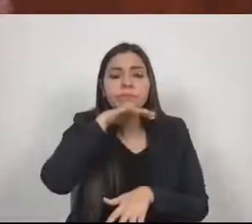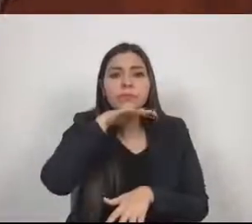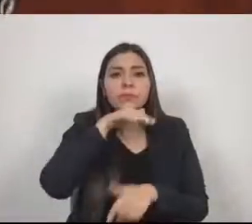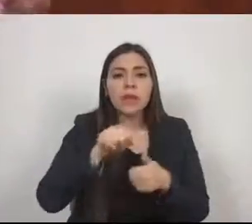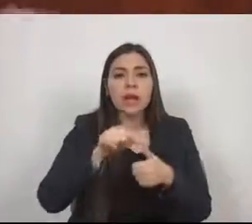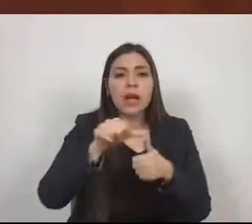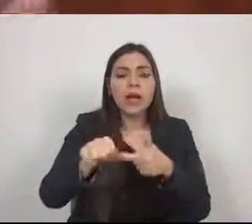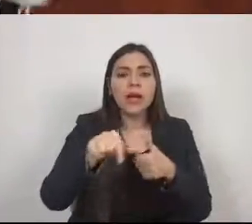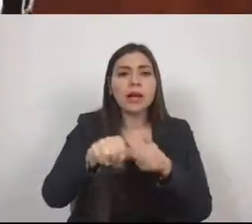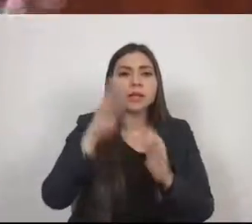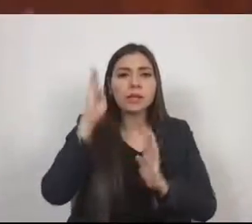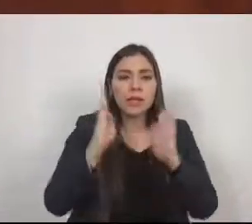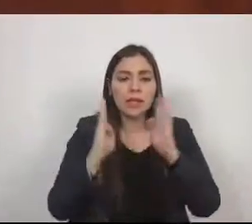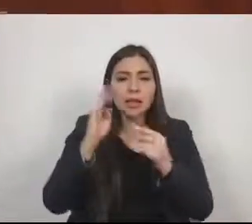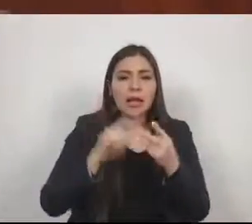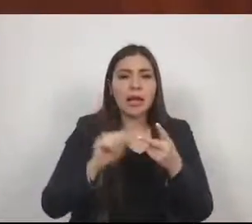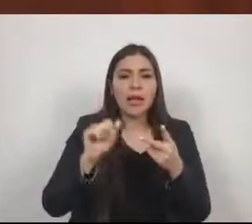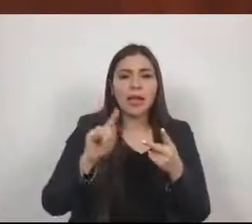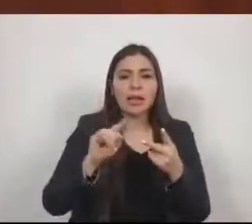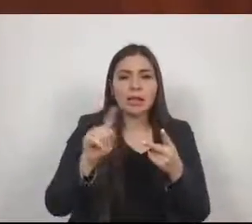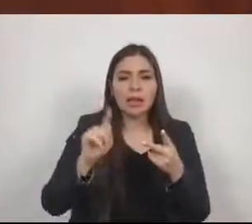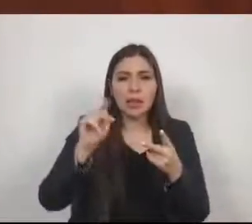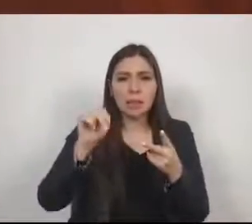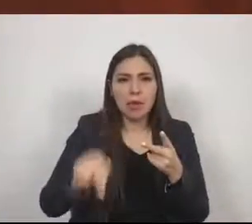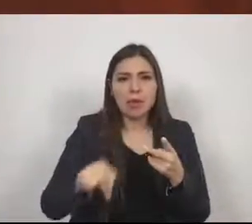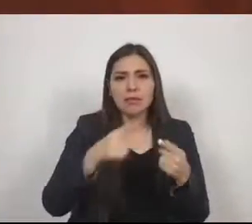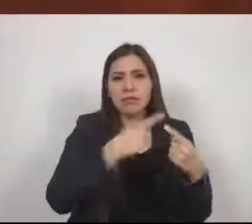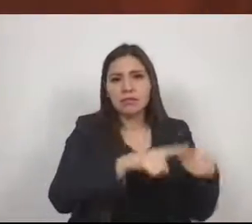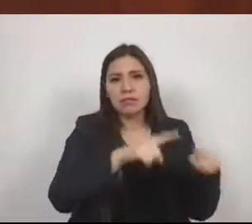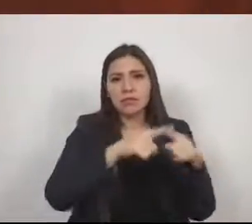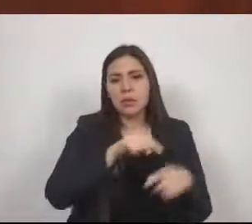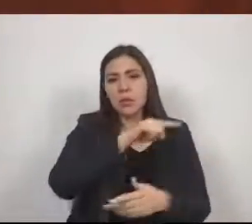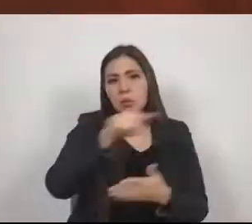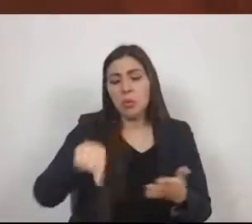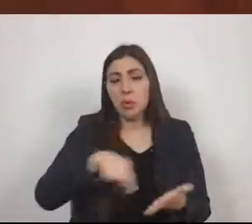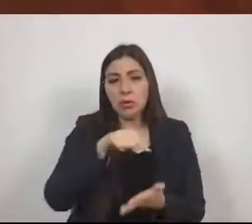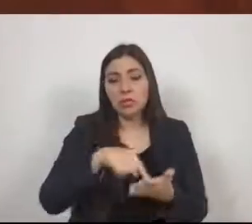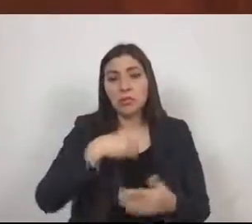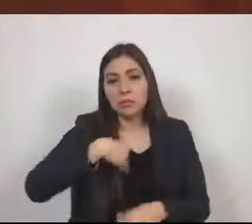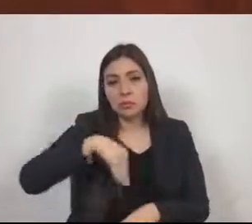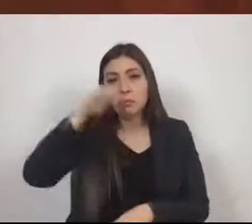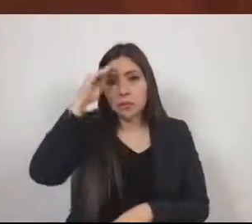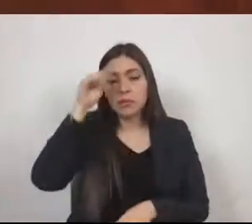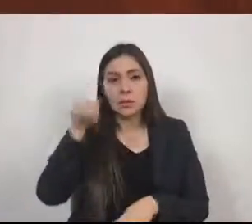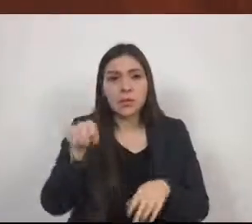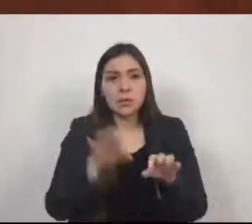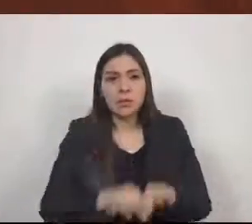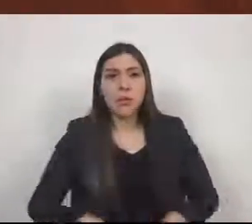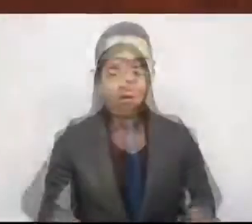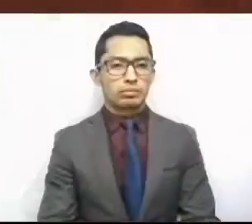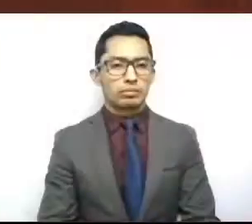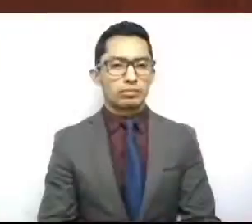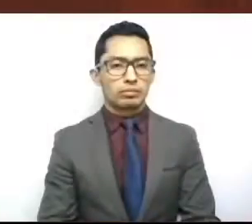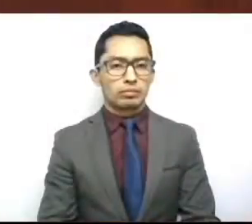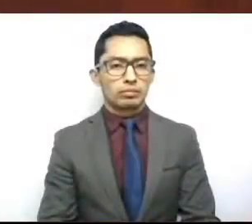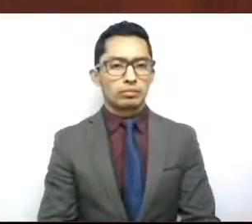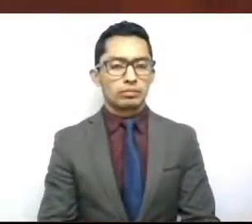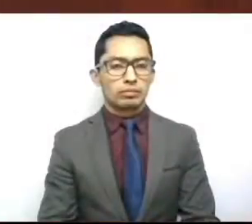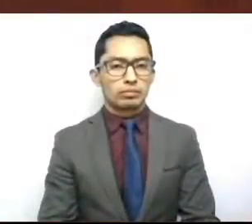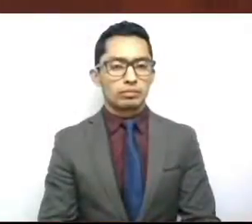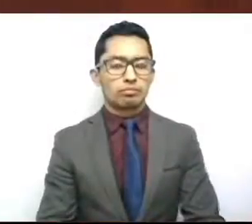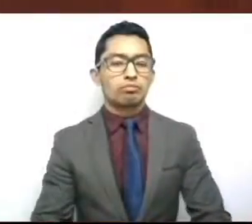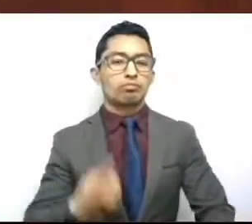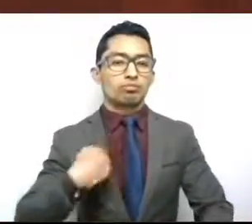satélite, a Tzapán, a Calacuaya, a muchos lugares y creo que sí es importante que desde aquí hagamos un exhorto